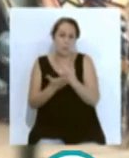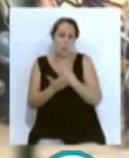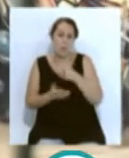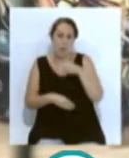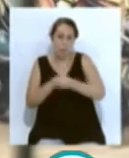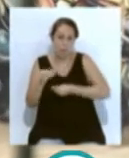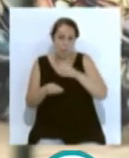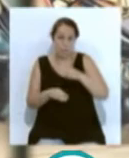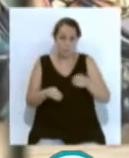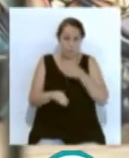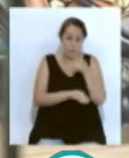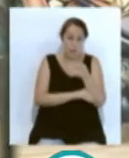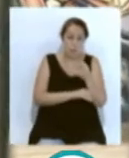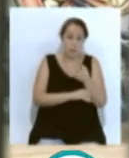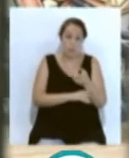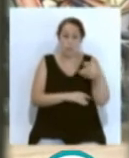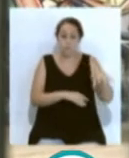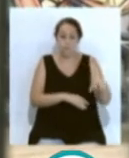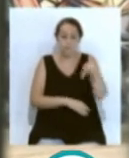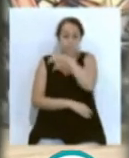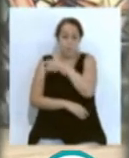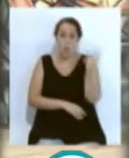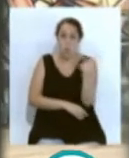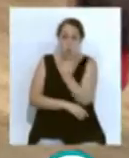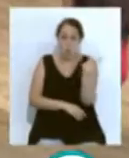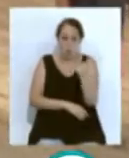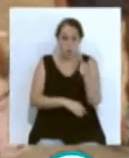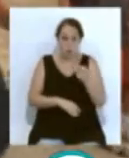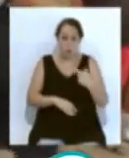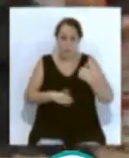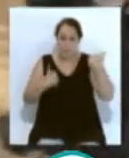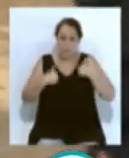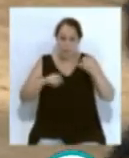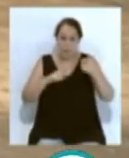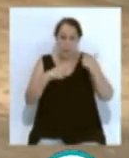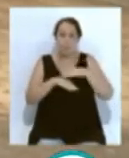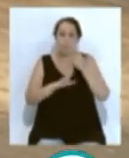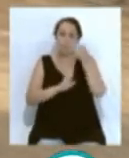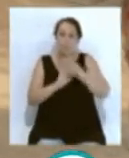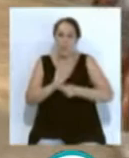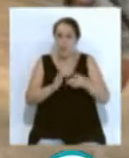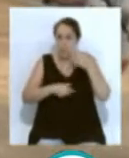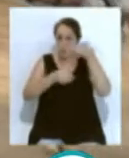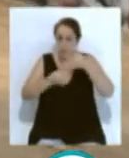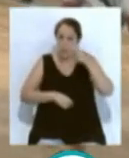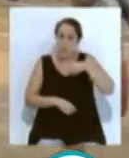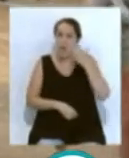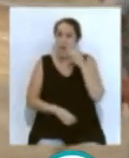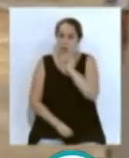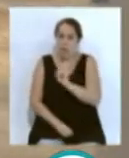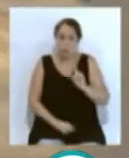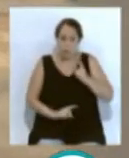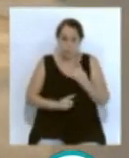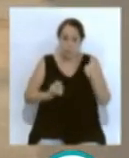la propia dirección se realizan en dos stands habilitados con las medidas de seguridad e higiene. Los primeros en someterse a las